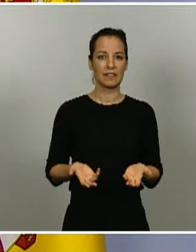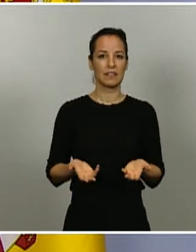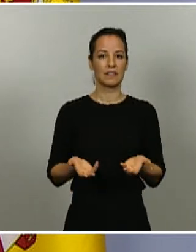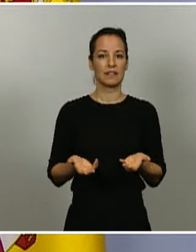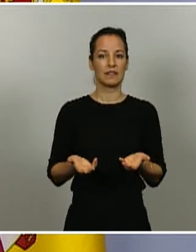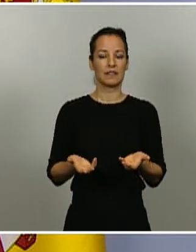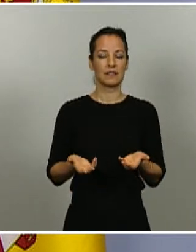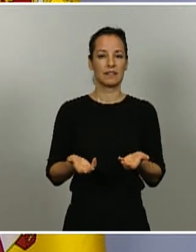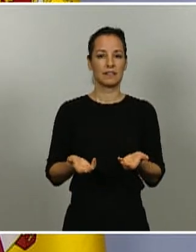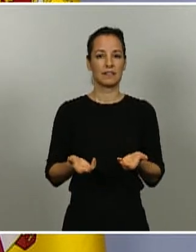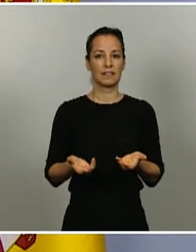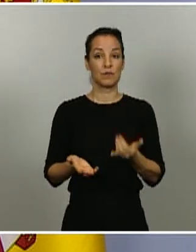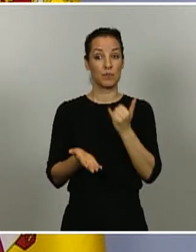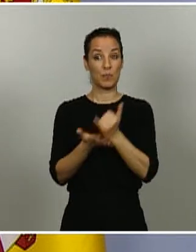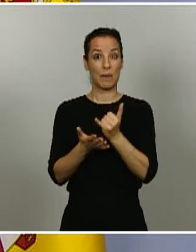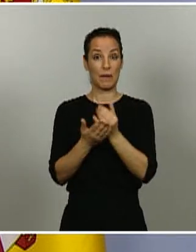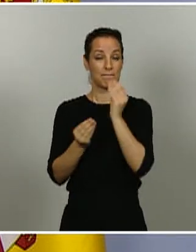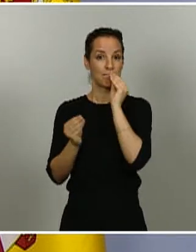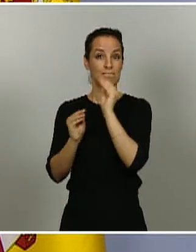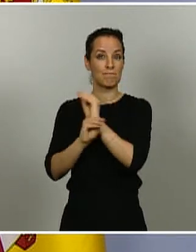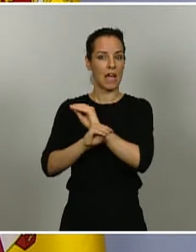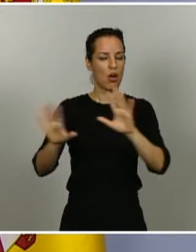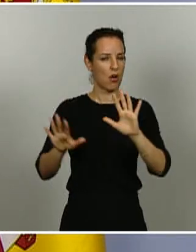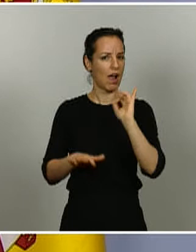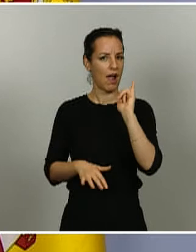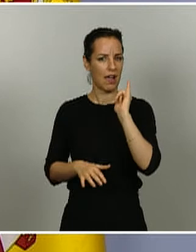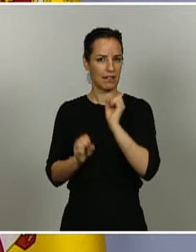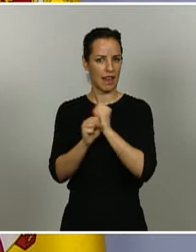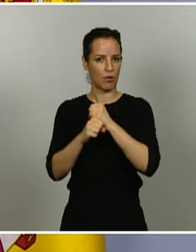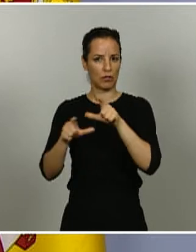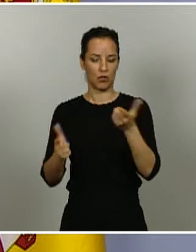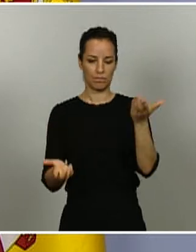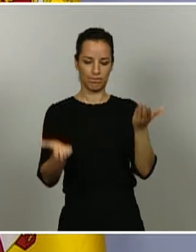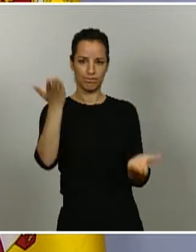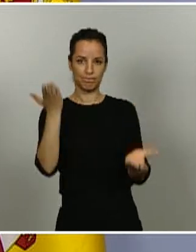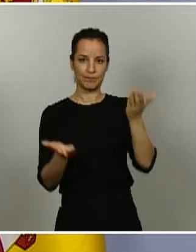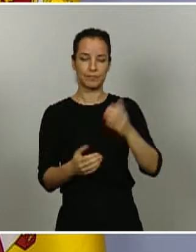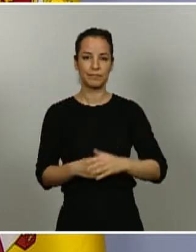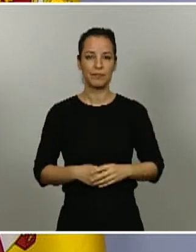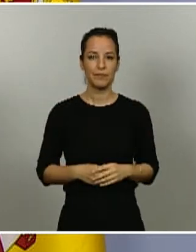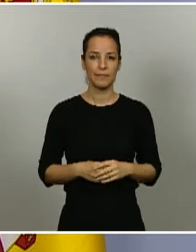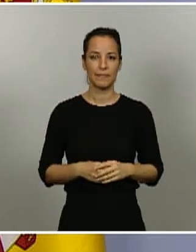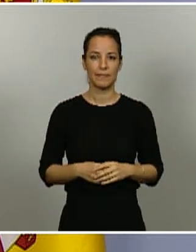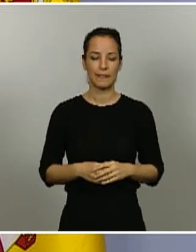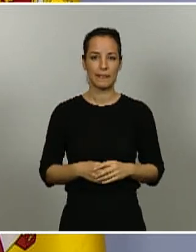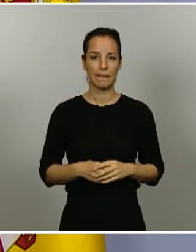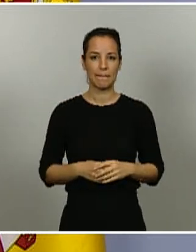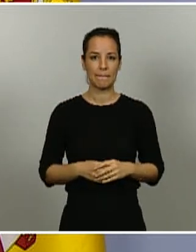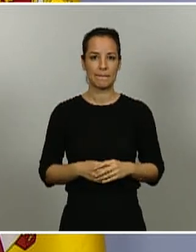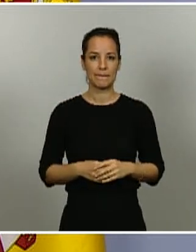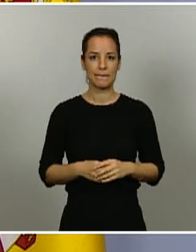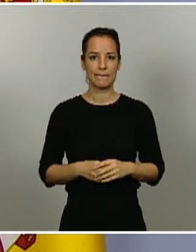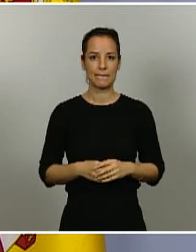mejor prueba que tenemos disponible de laboratorio. Sí quiero decir que es importante